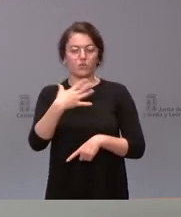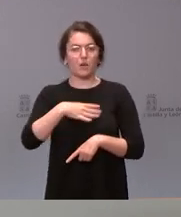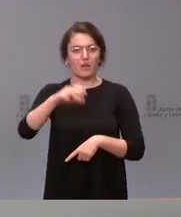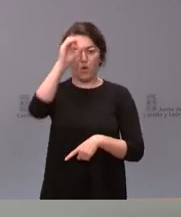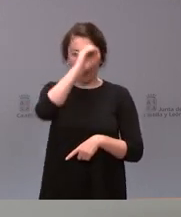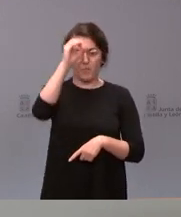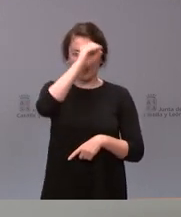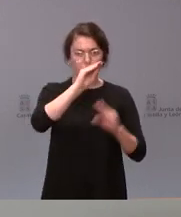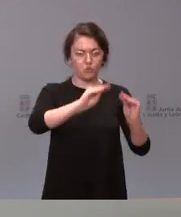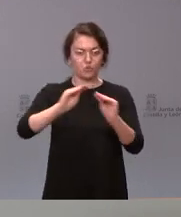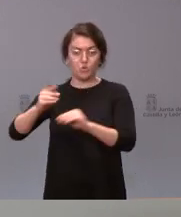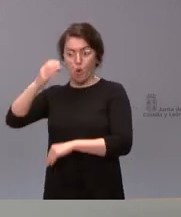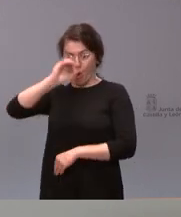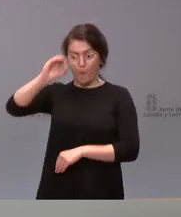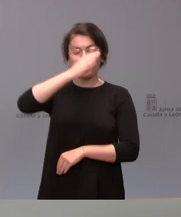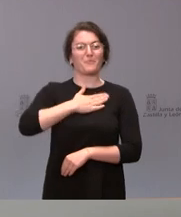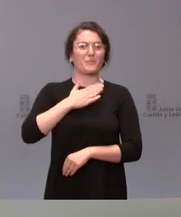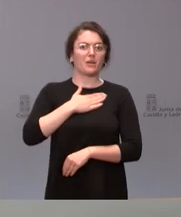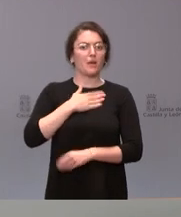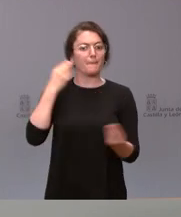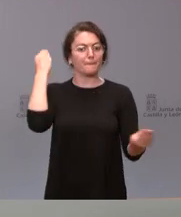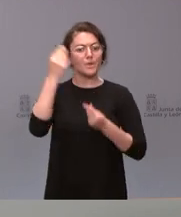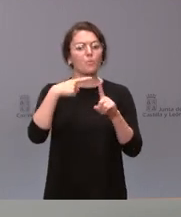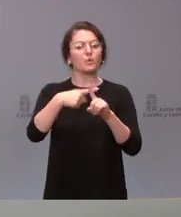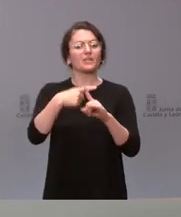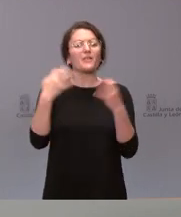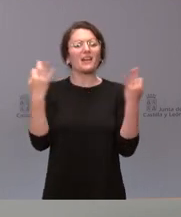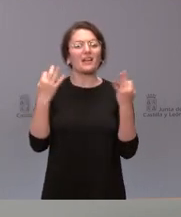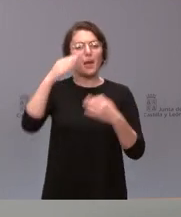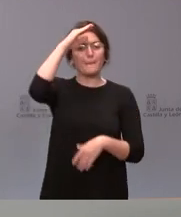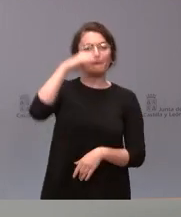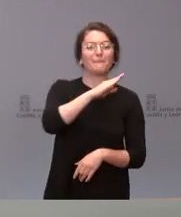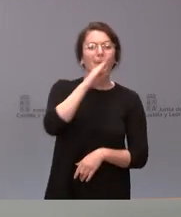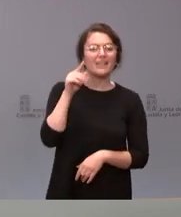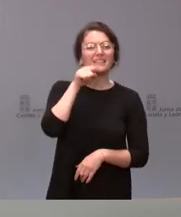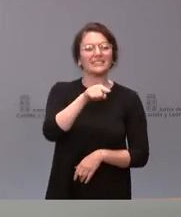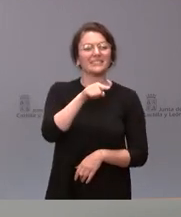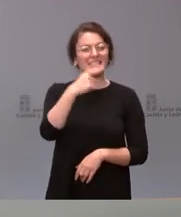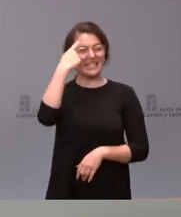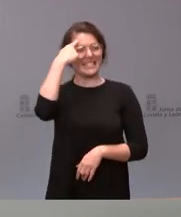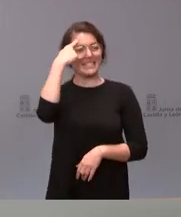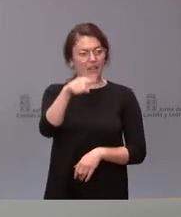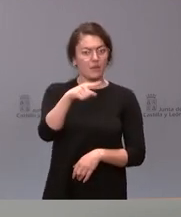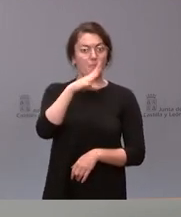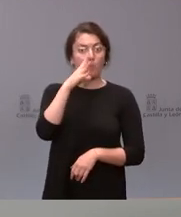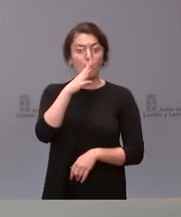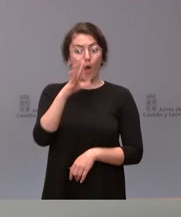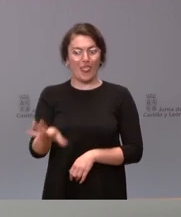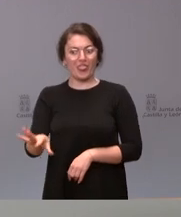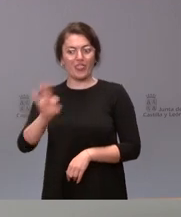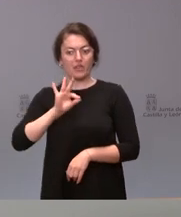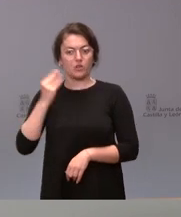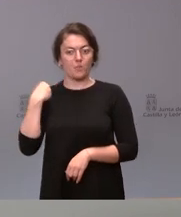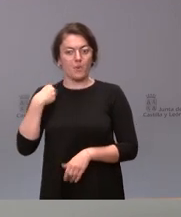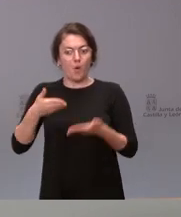si usted me pregunta la misma personal, yo creo que es bueno que los padres puedan tener información sobre esta decisión que